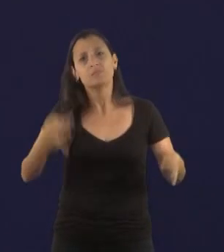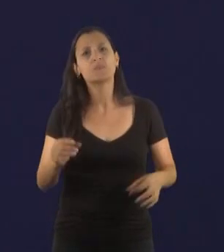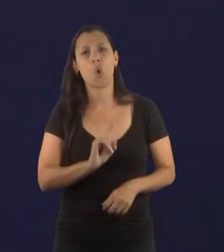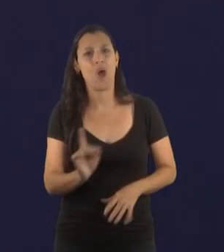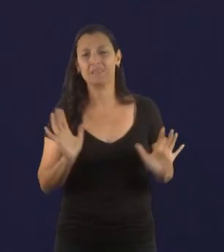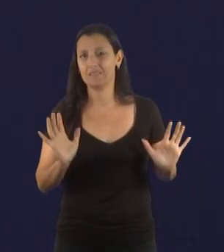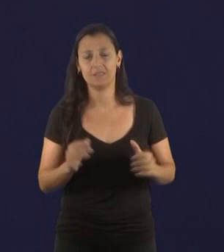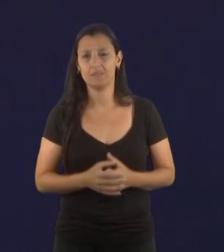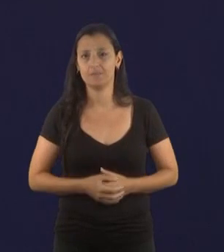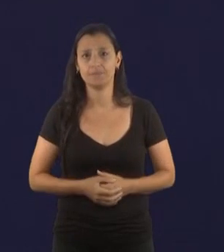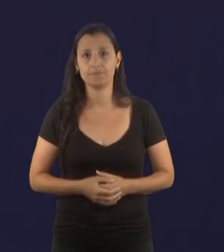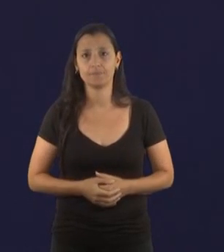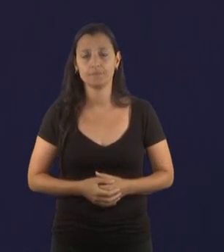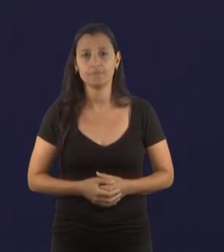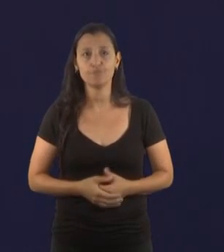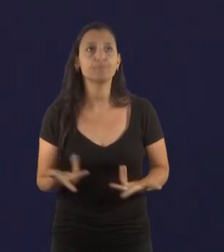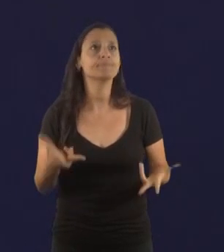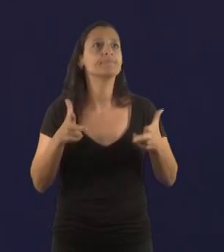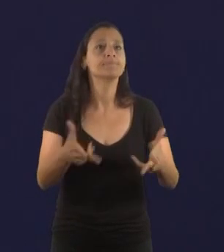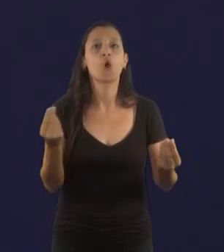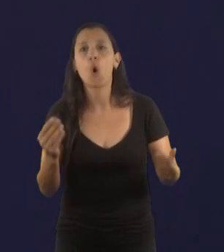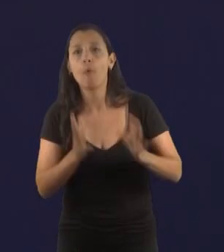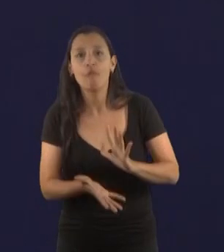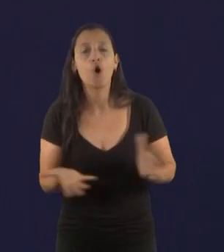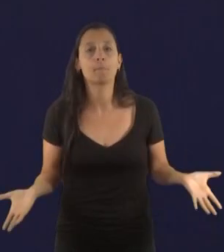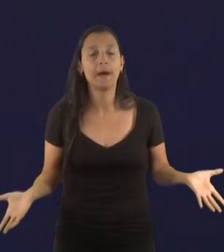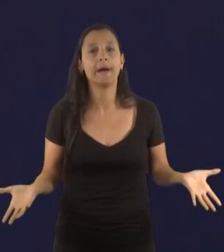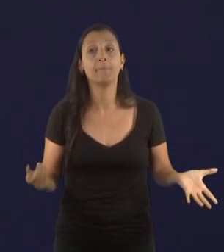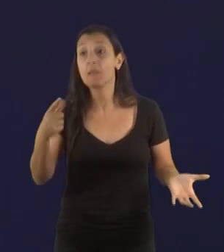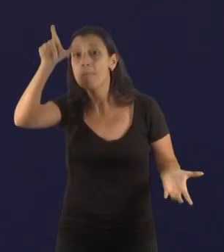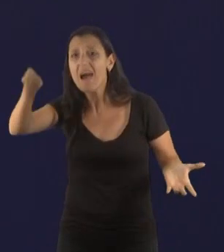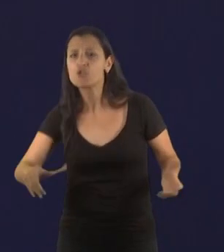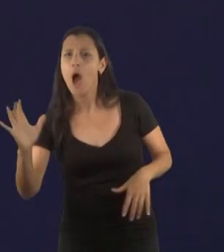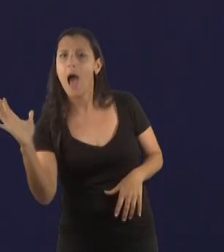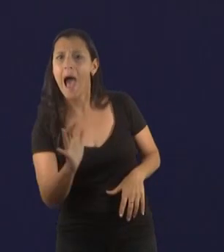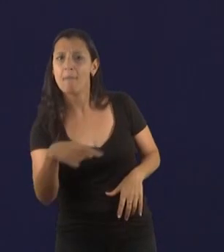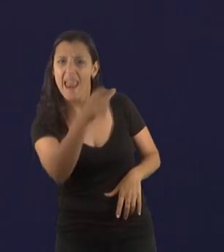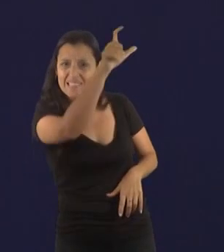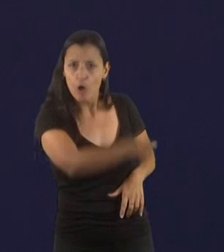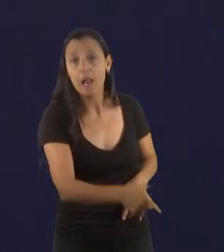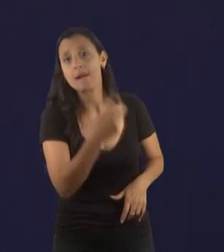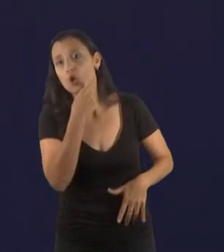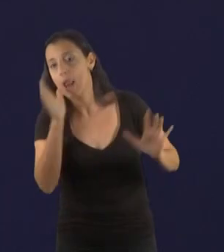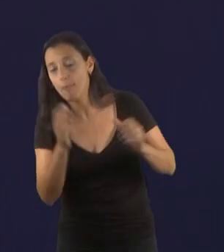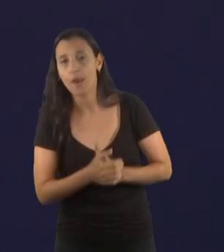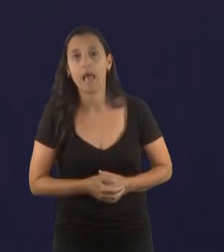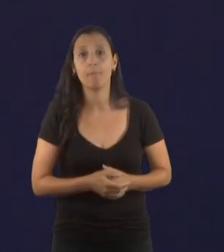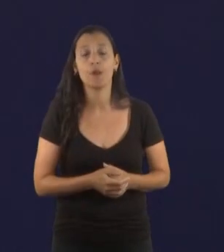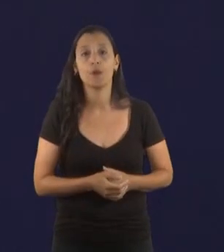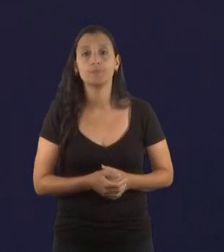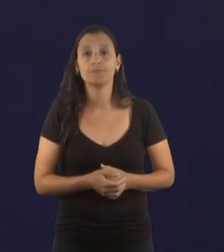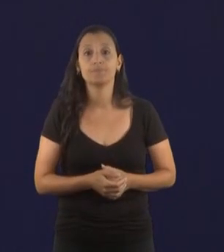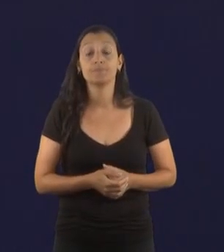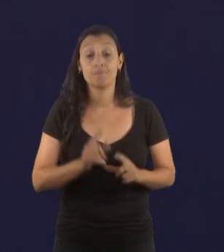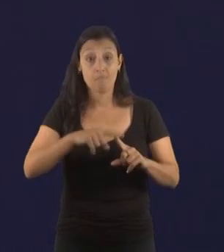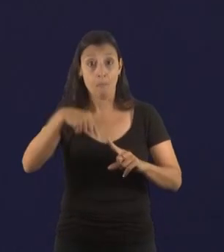y, ¿cómo decírtelo? Que amenacen a alguien con, por ejemplo, no dejarlo entrar a partir de